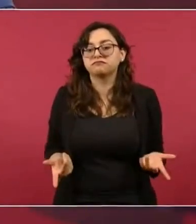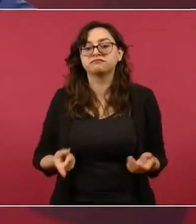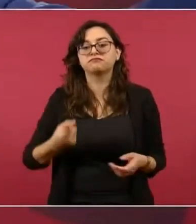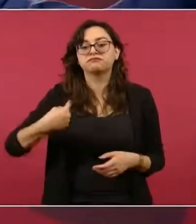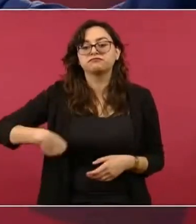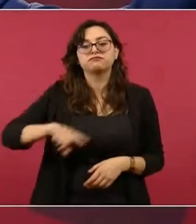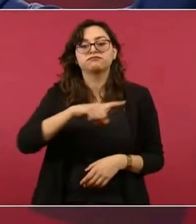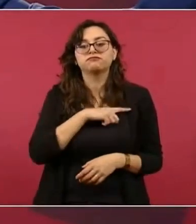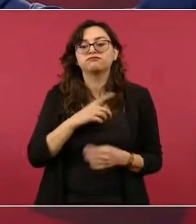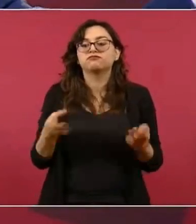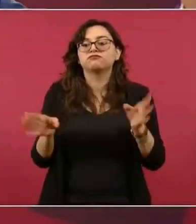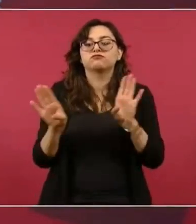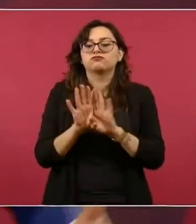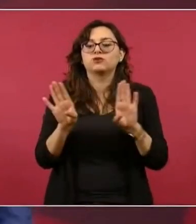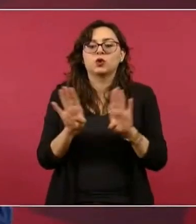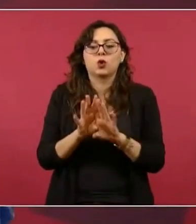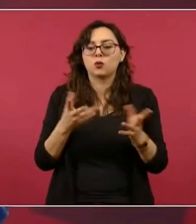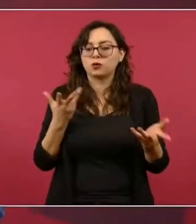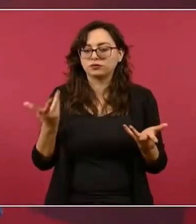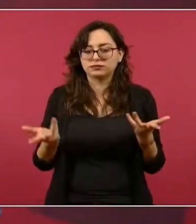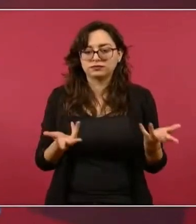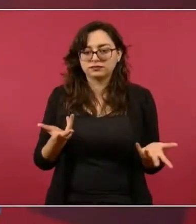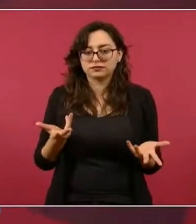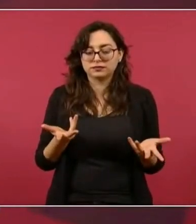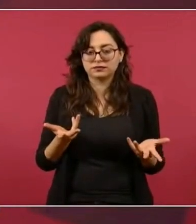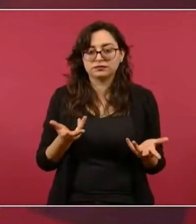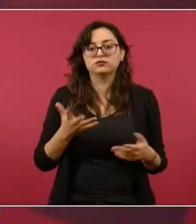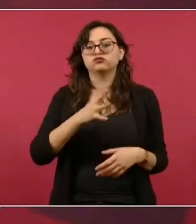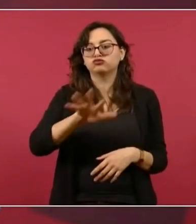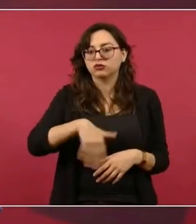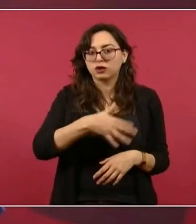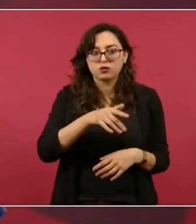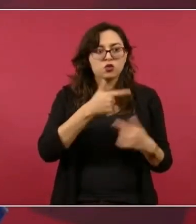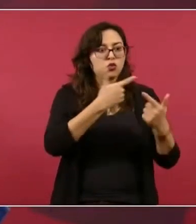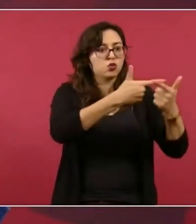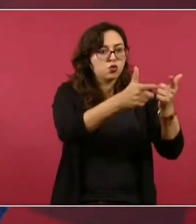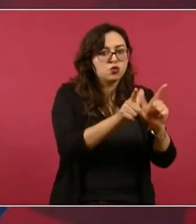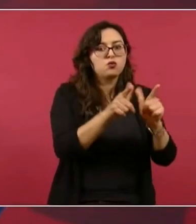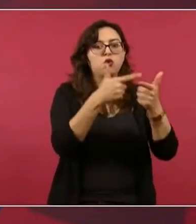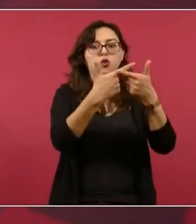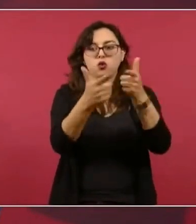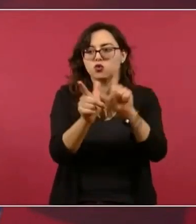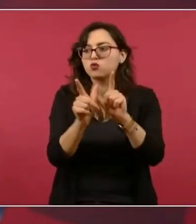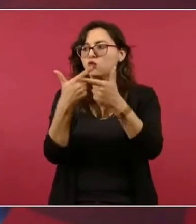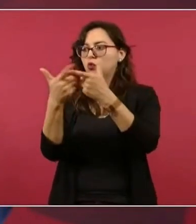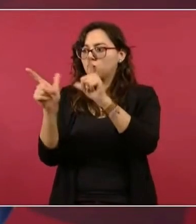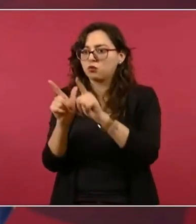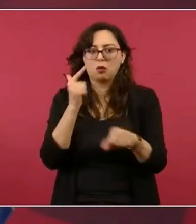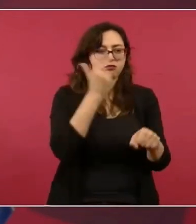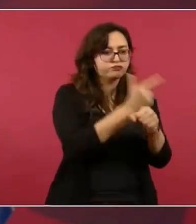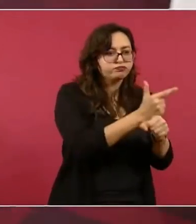atendiendo colectivamente, masivamente,